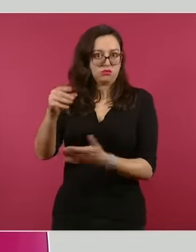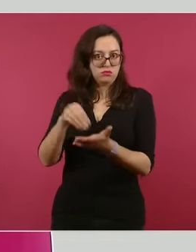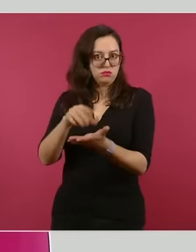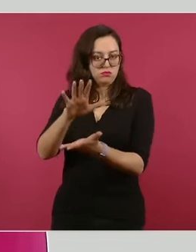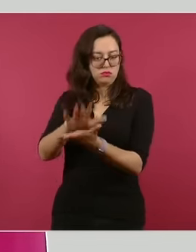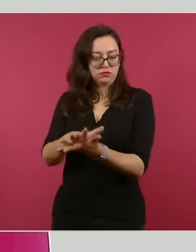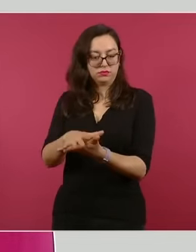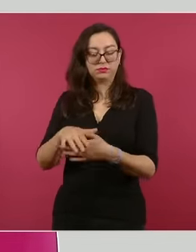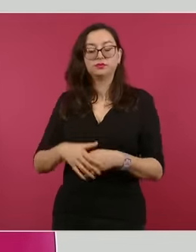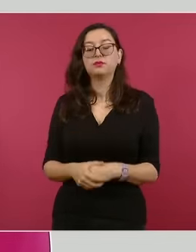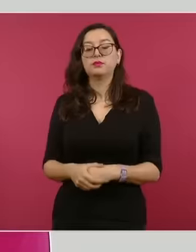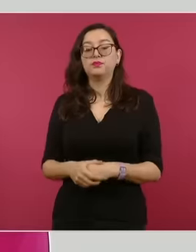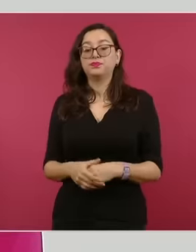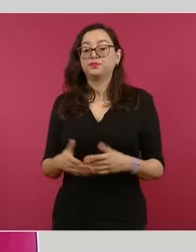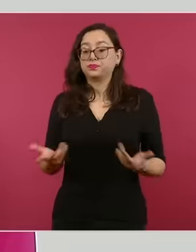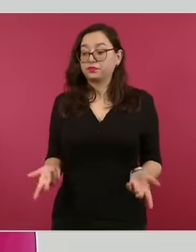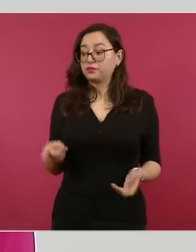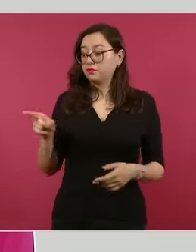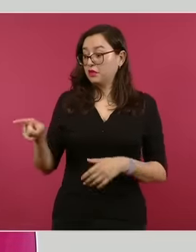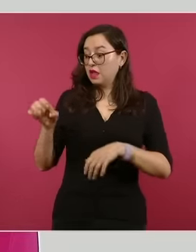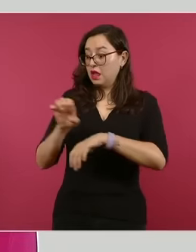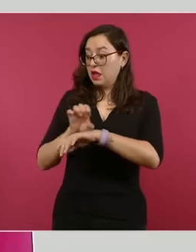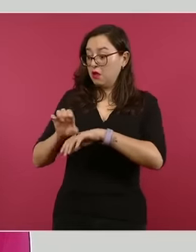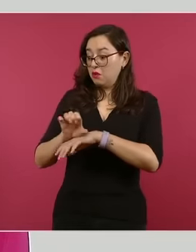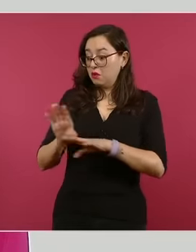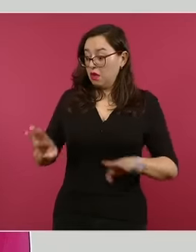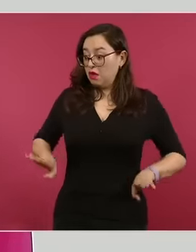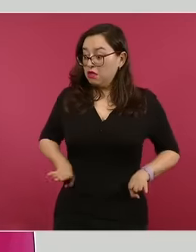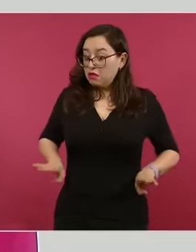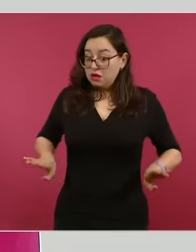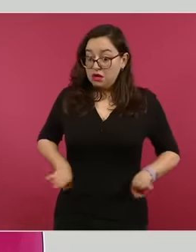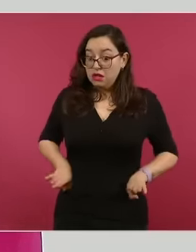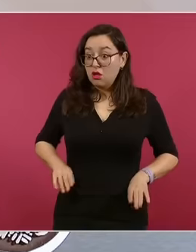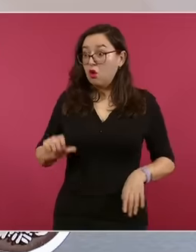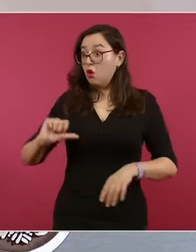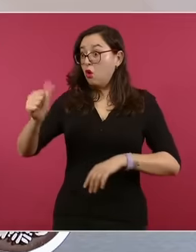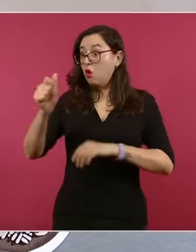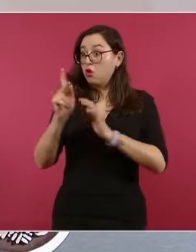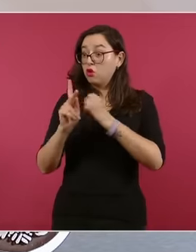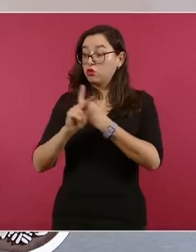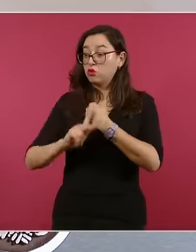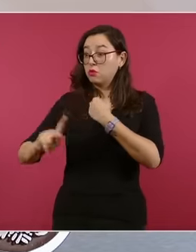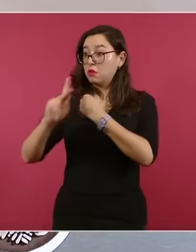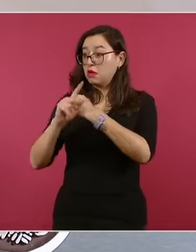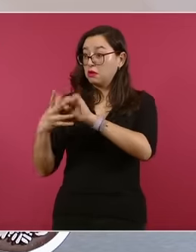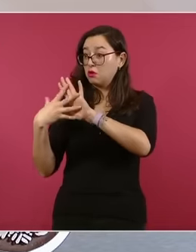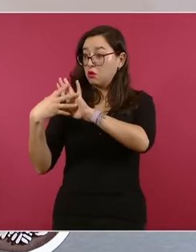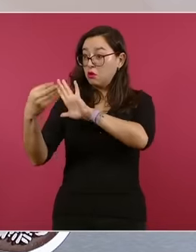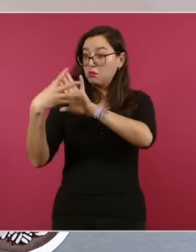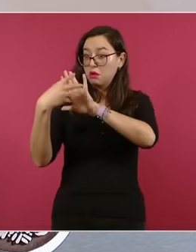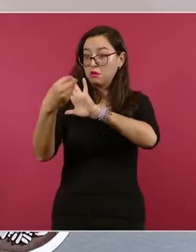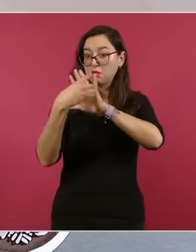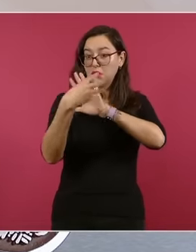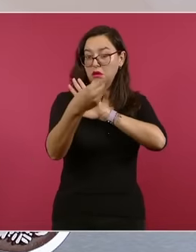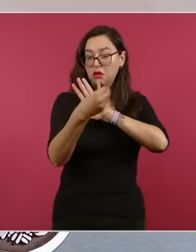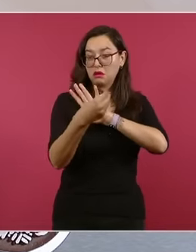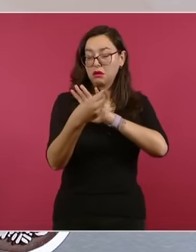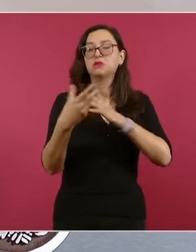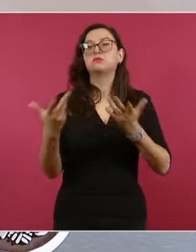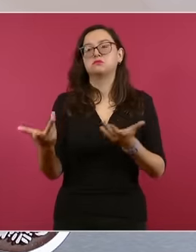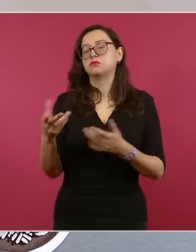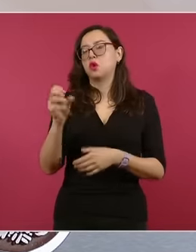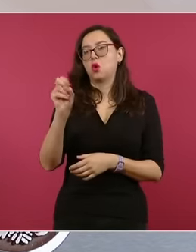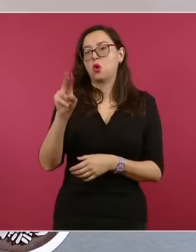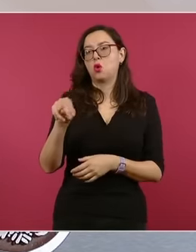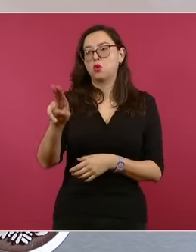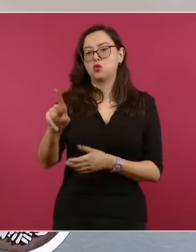Estado o nación que actúe como lo hizo Ecuador ser expulsado en definitiva de la Organización de las Naciones Unidas con base en